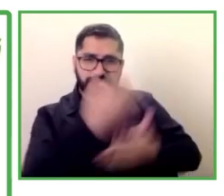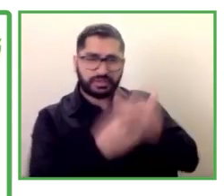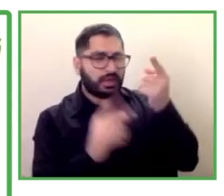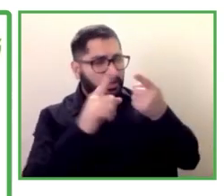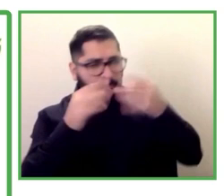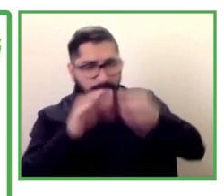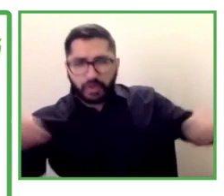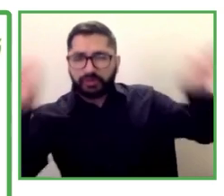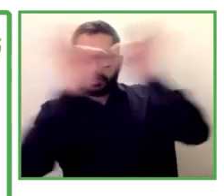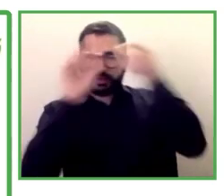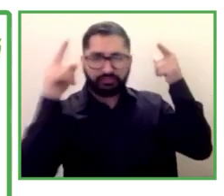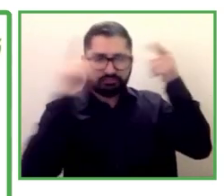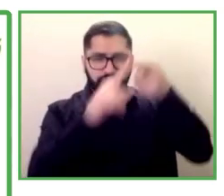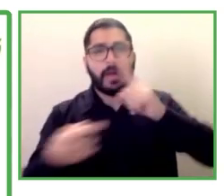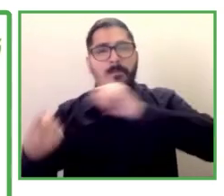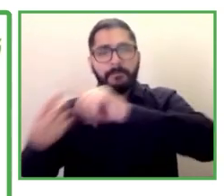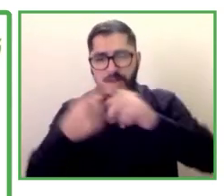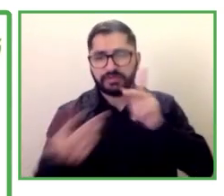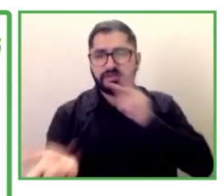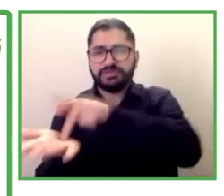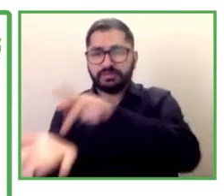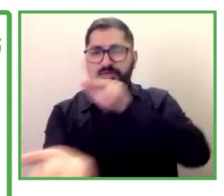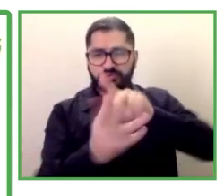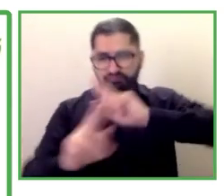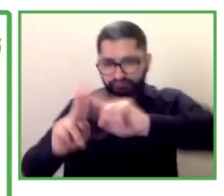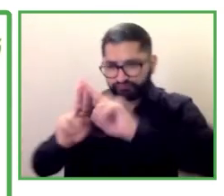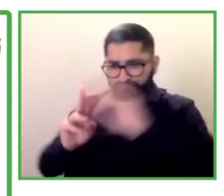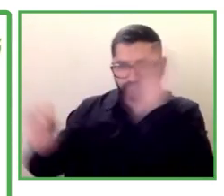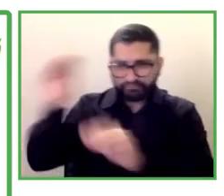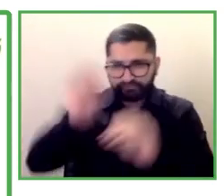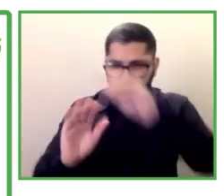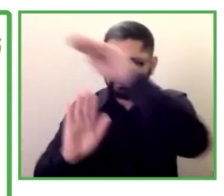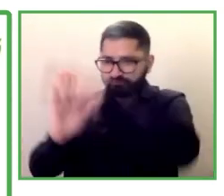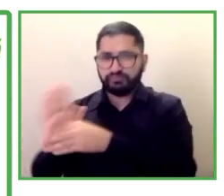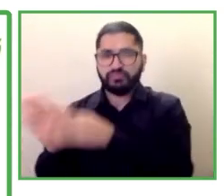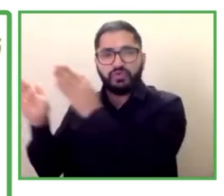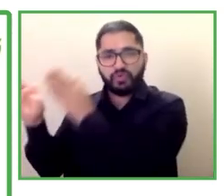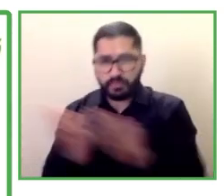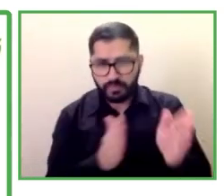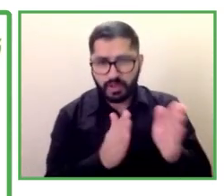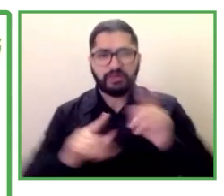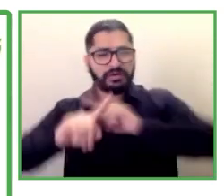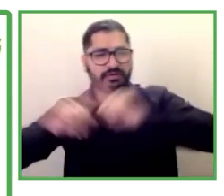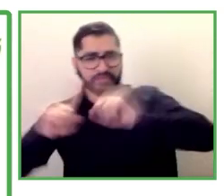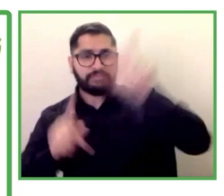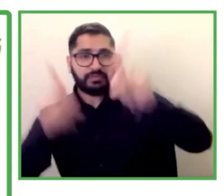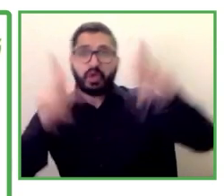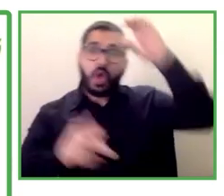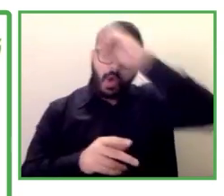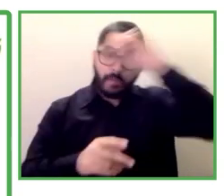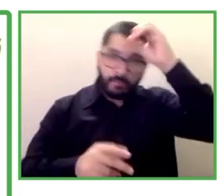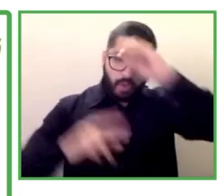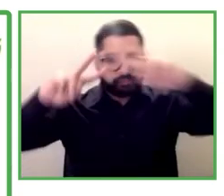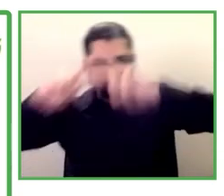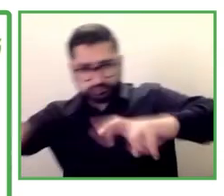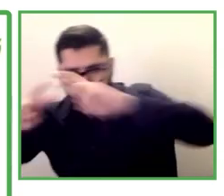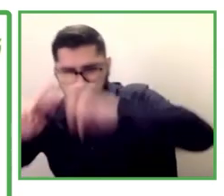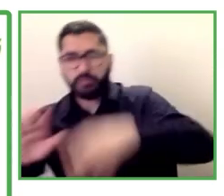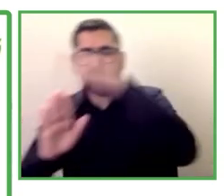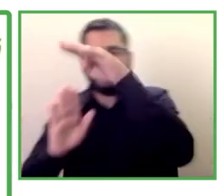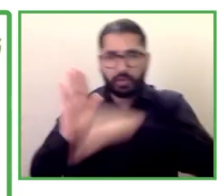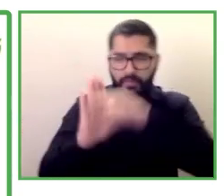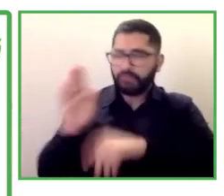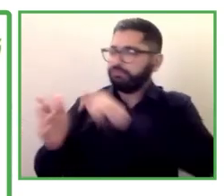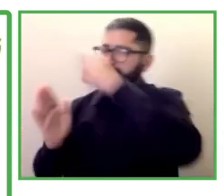elaboración de normativa de distintos ámbitos y revisamos proyectos de normas de otros ministerios para velar que en